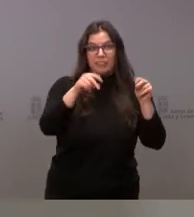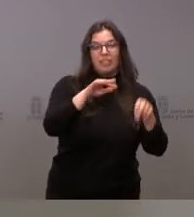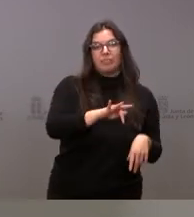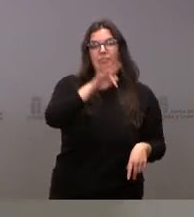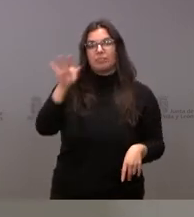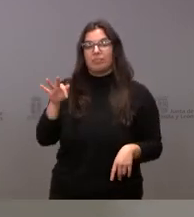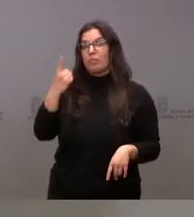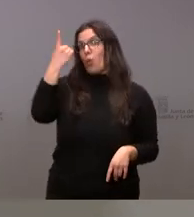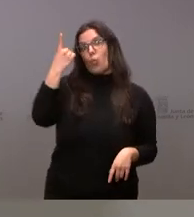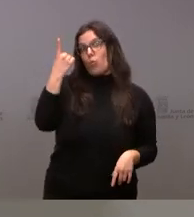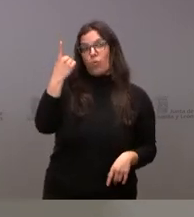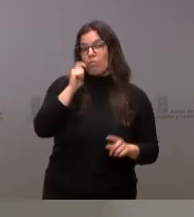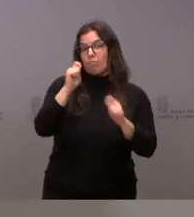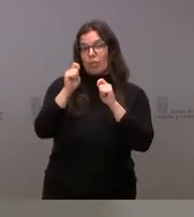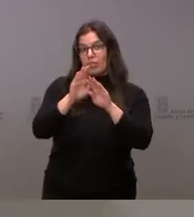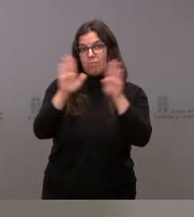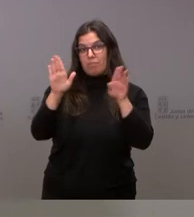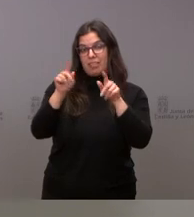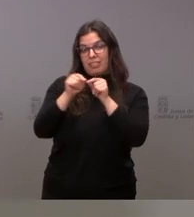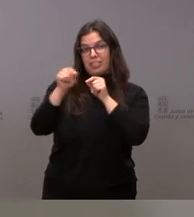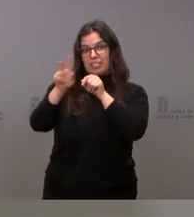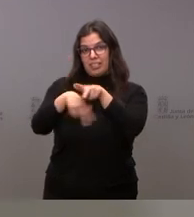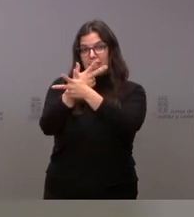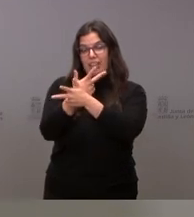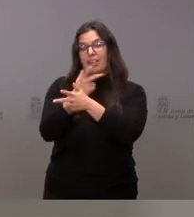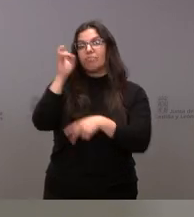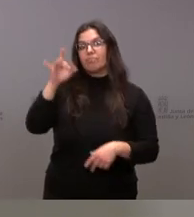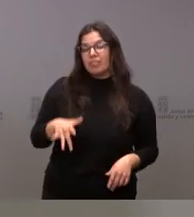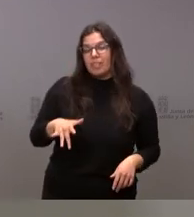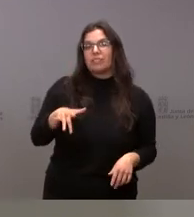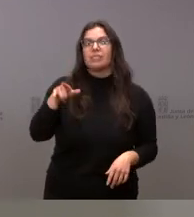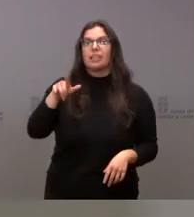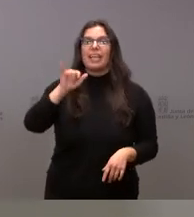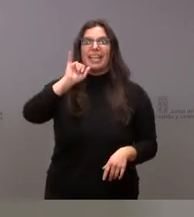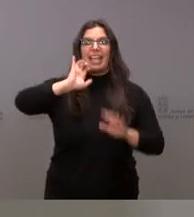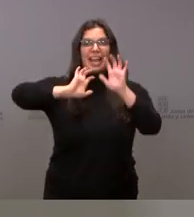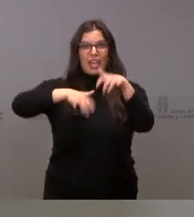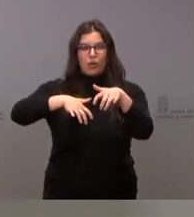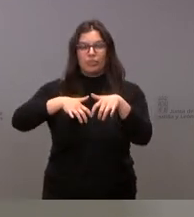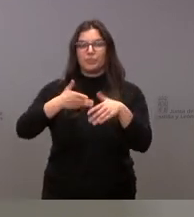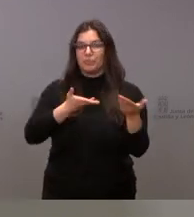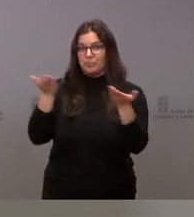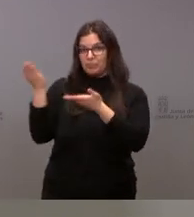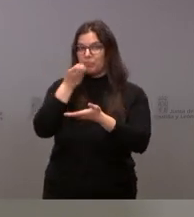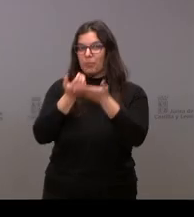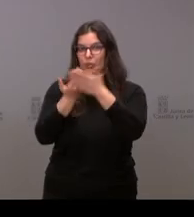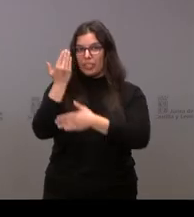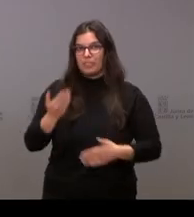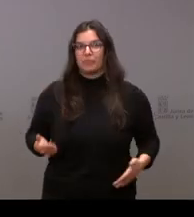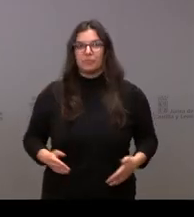a la única intervención que tenemos hoy por videoconferencia, es la de Elisabeth Alba, de Ileón. Adelante, Elisabeth, buenos días.